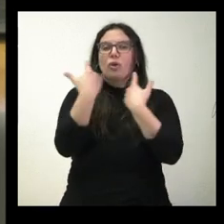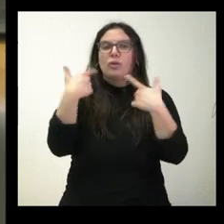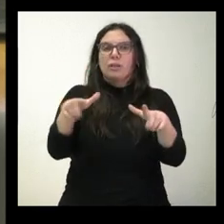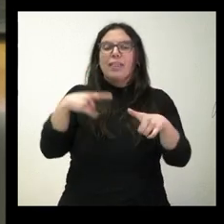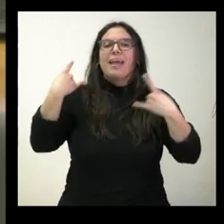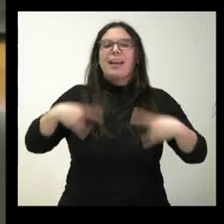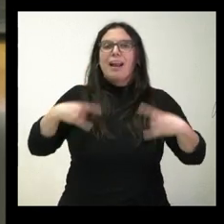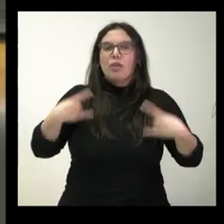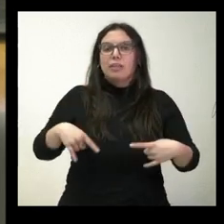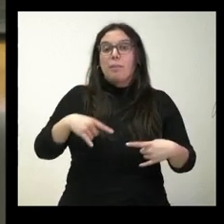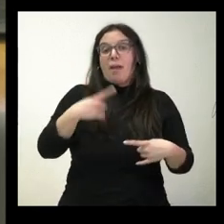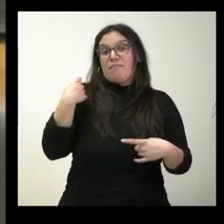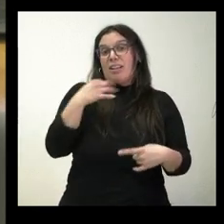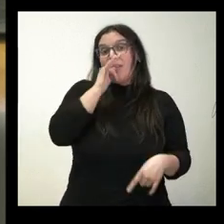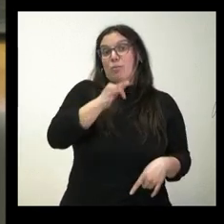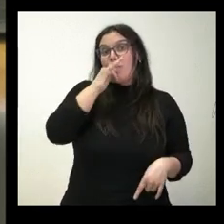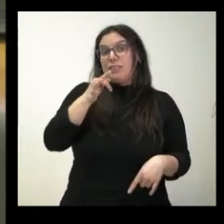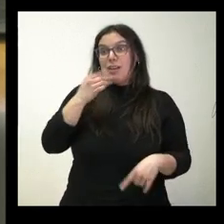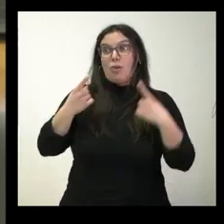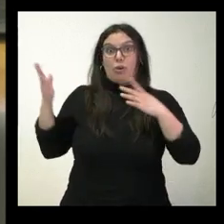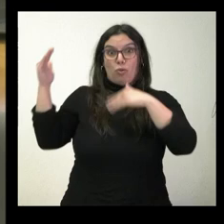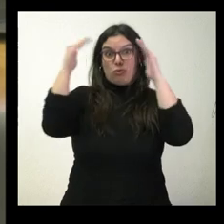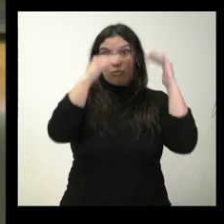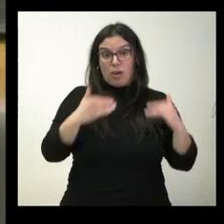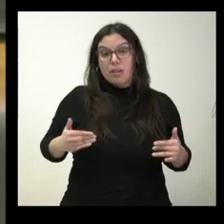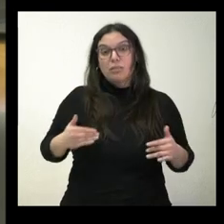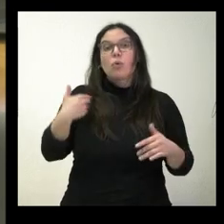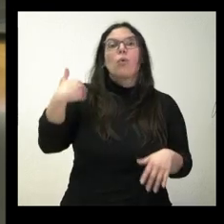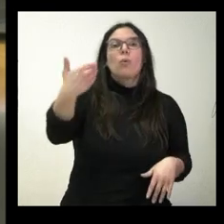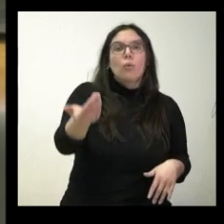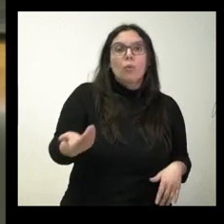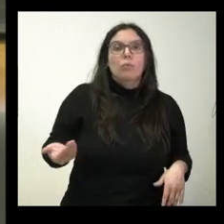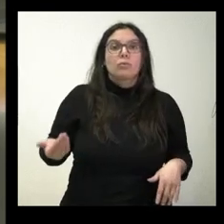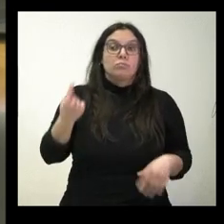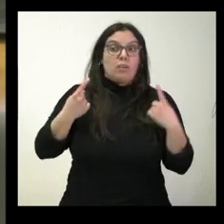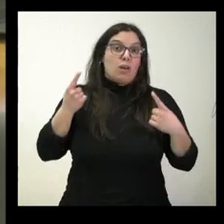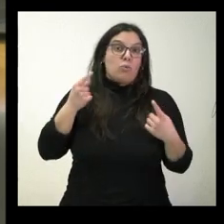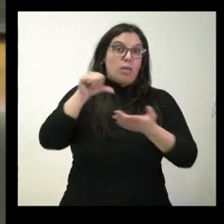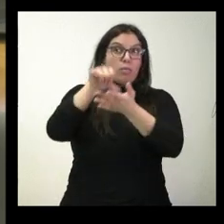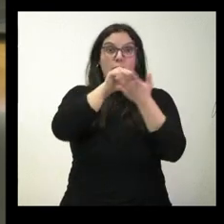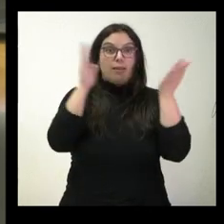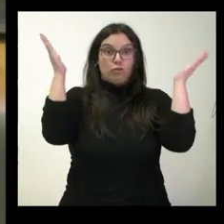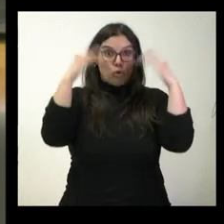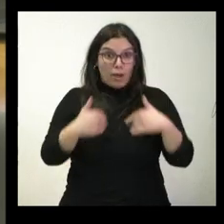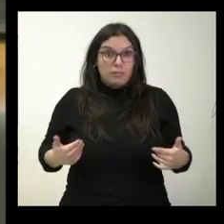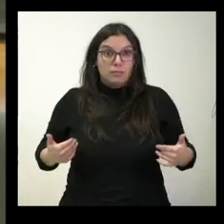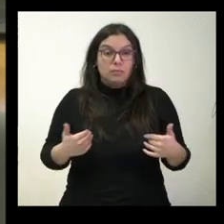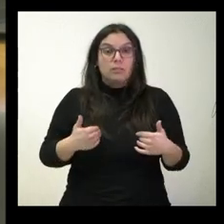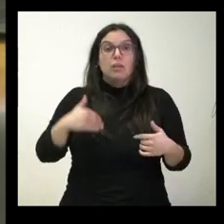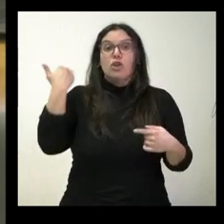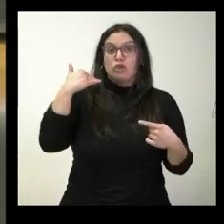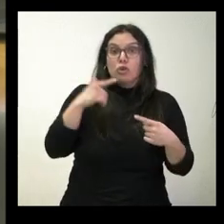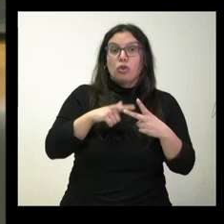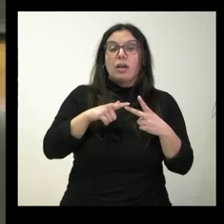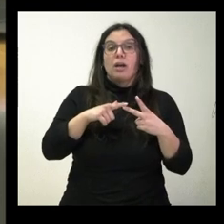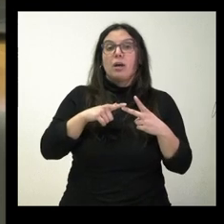radioterapia prometidas. Creo que había tres lugares donde todavía no se habían ubicado, que son Soria, Vila y